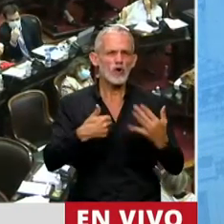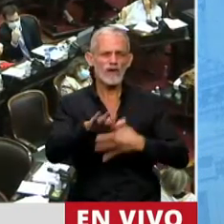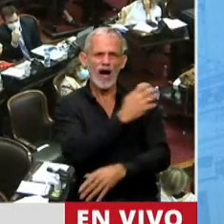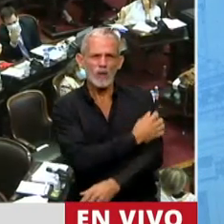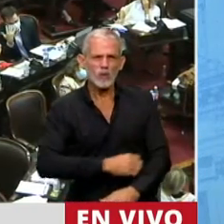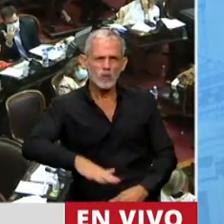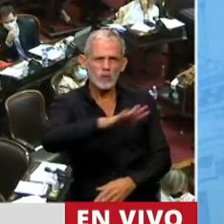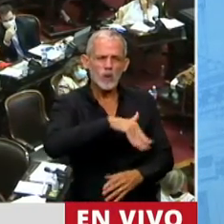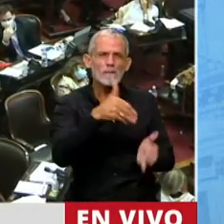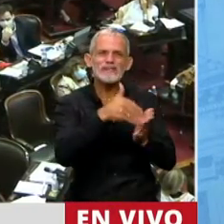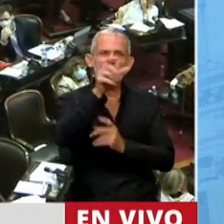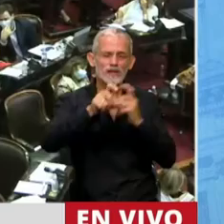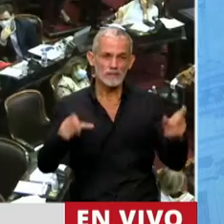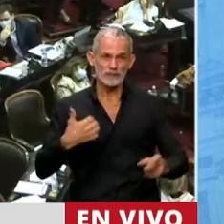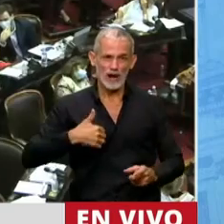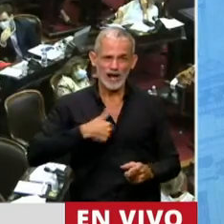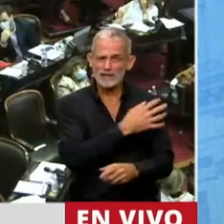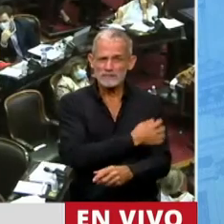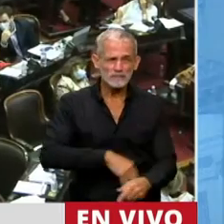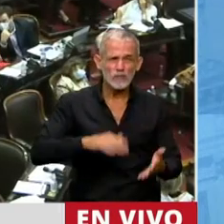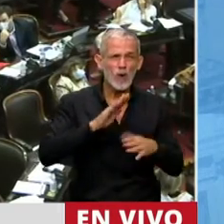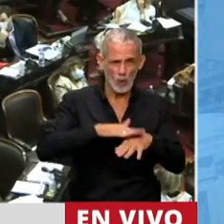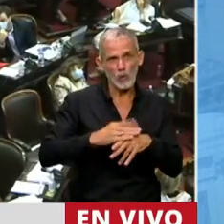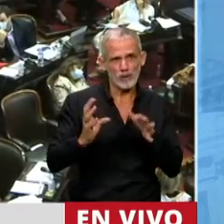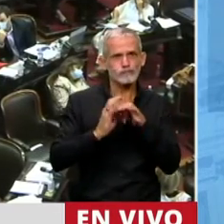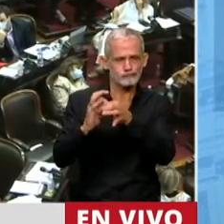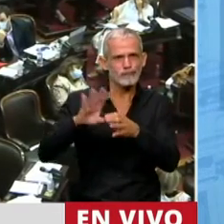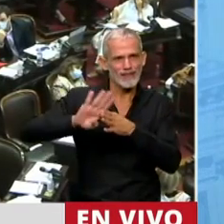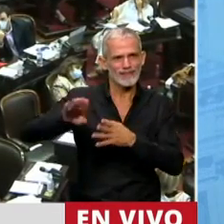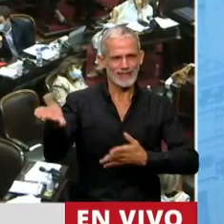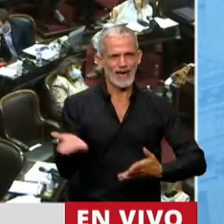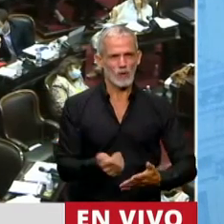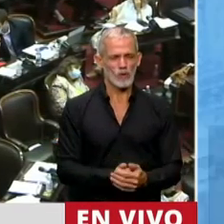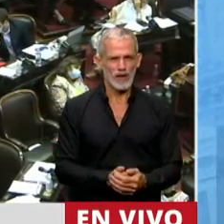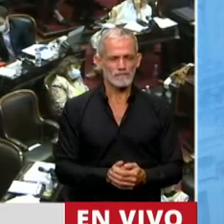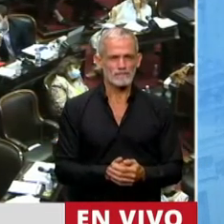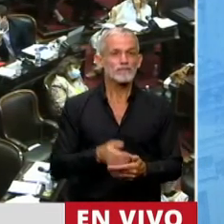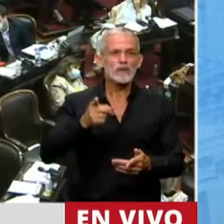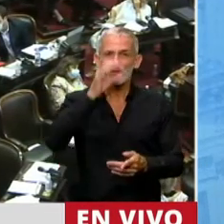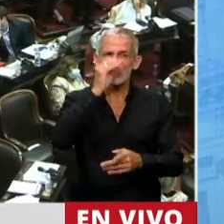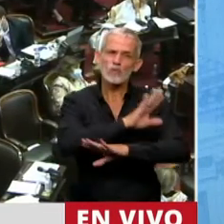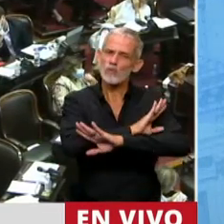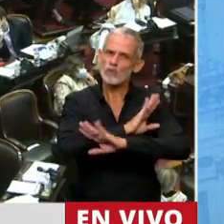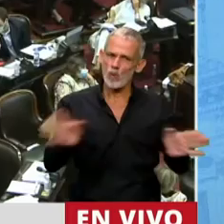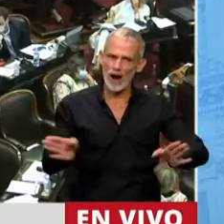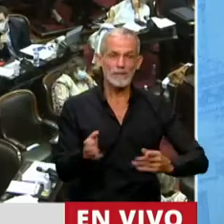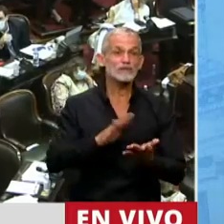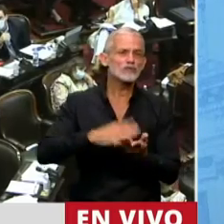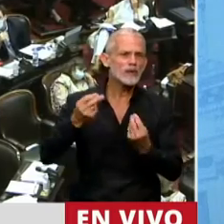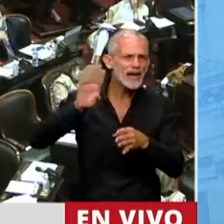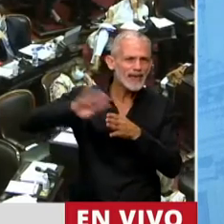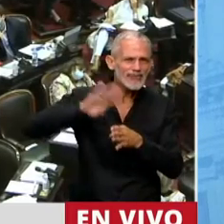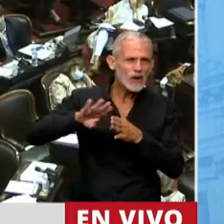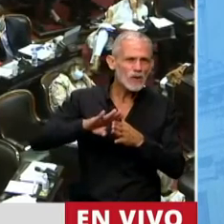a la miseria de millones de argentinos y que compromete varias generaciones. Ese nunca más, en materia de